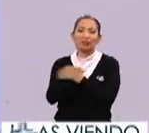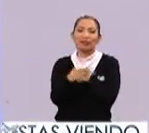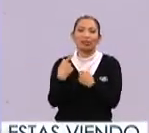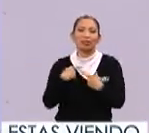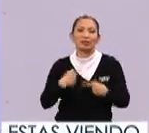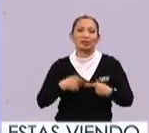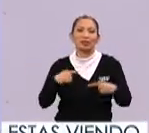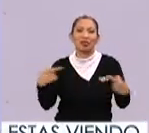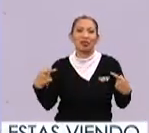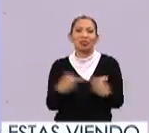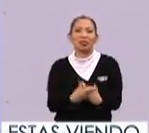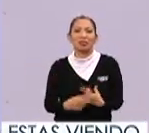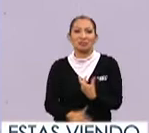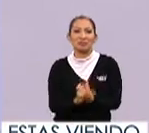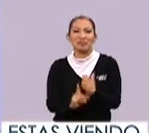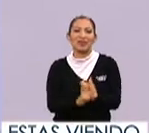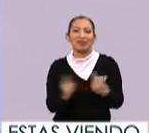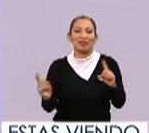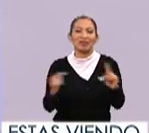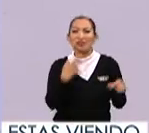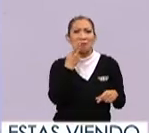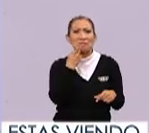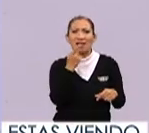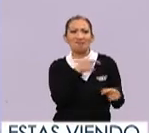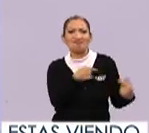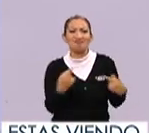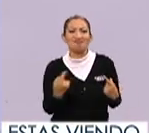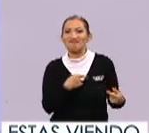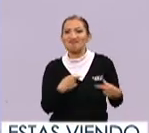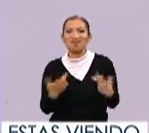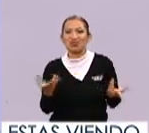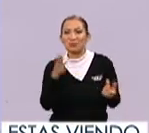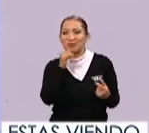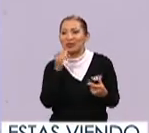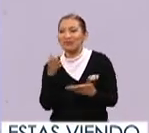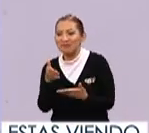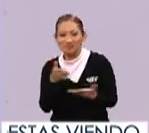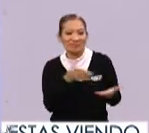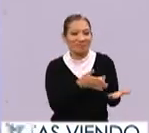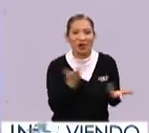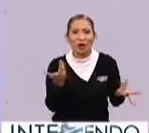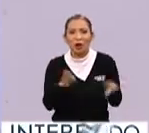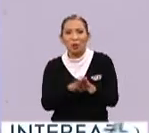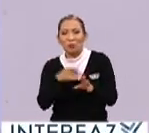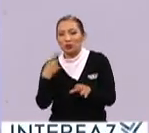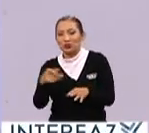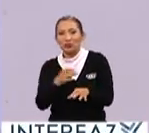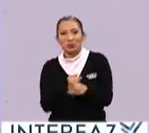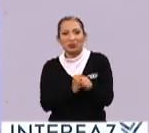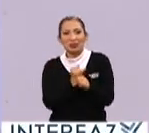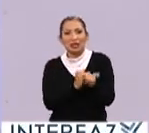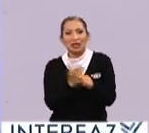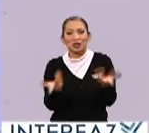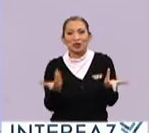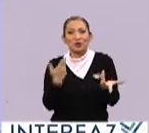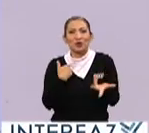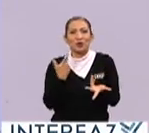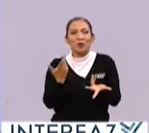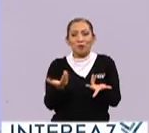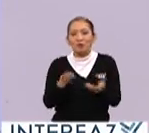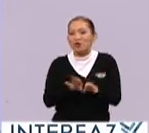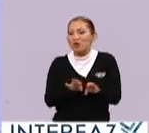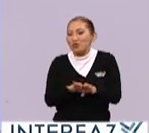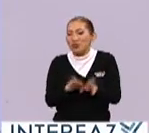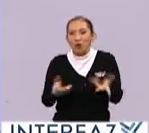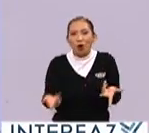personal y con la historia de estos dos personajes que no se hablan entre sí. Entonces no puede concretar su trabajo, o su trabajo más bien, el